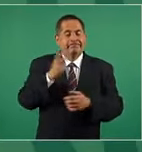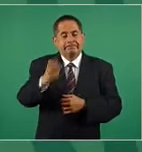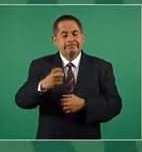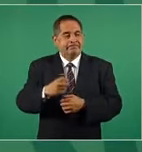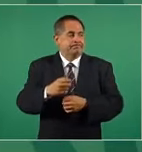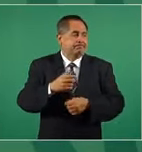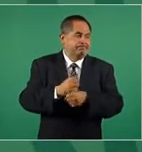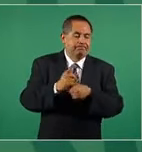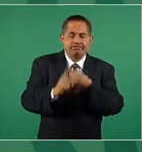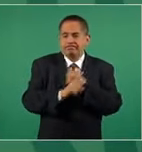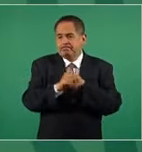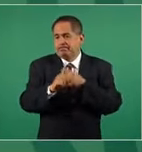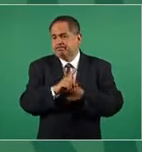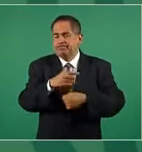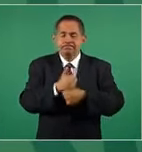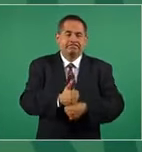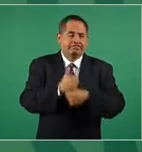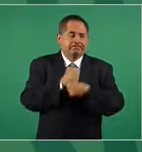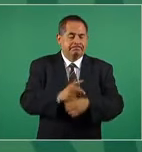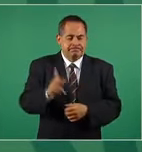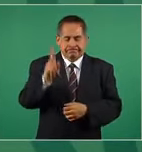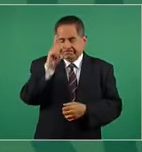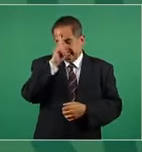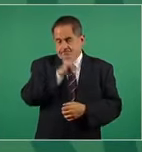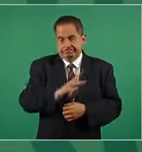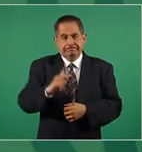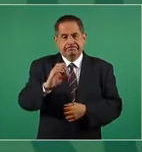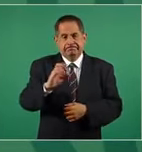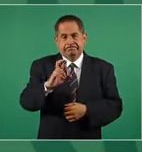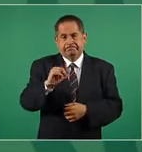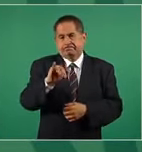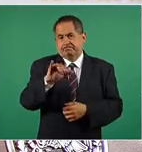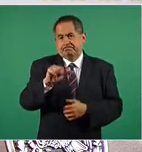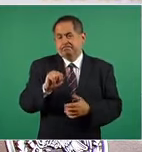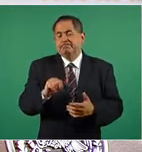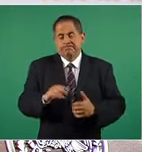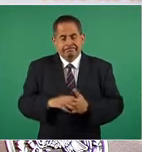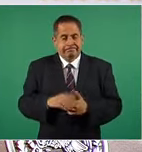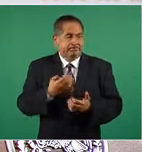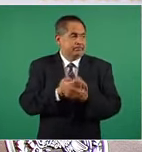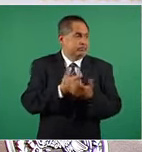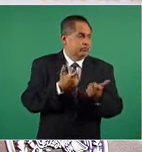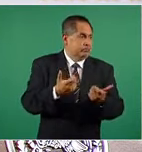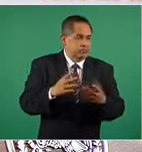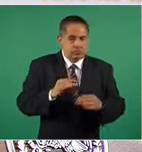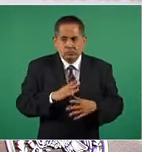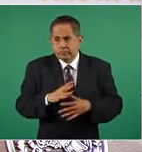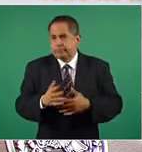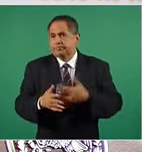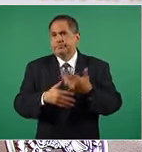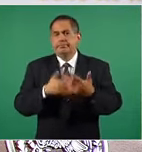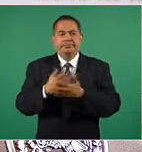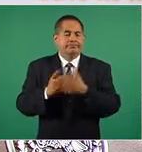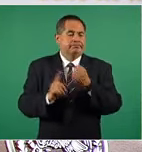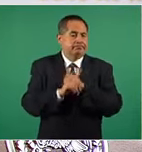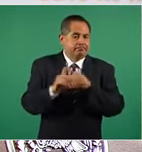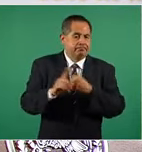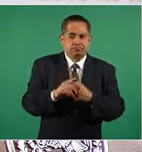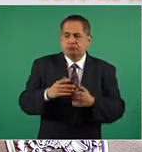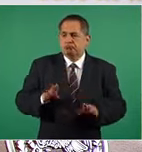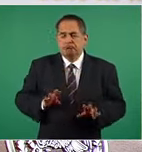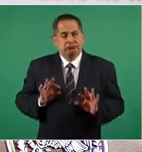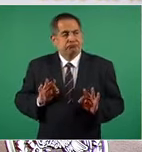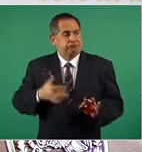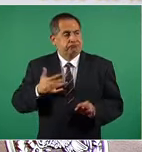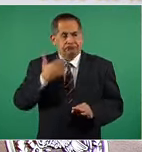padecido de crisis económicas, de crisis de bienestar,